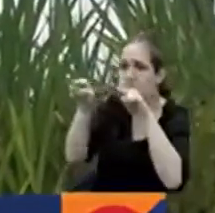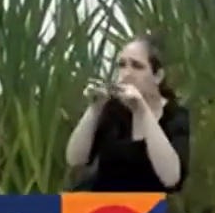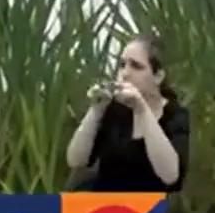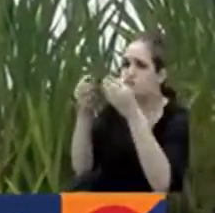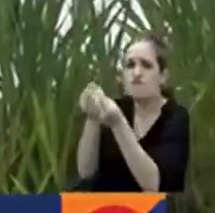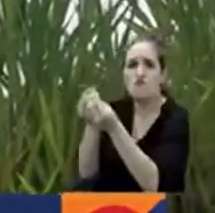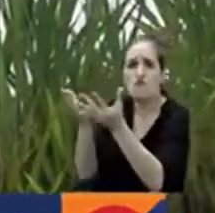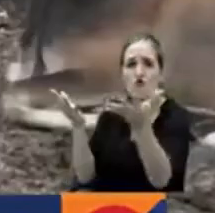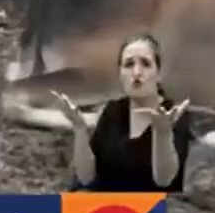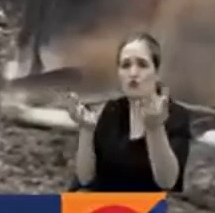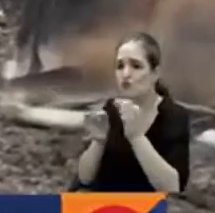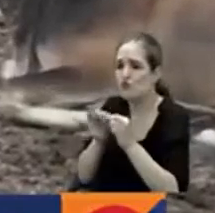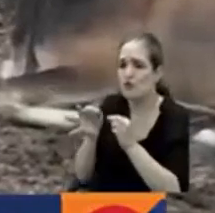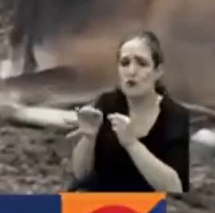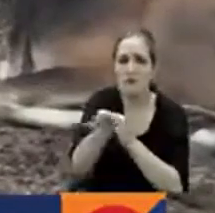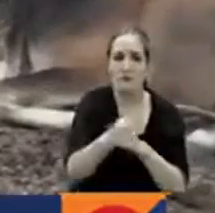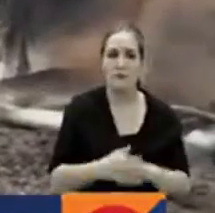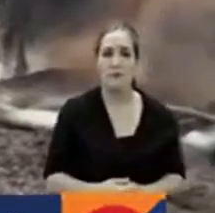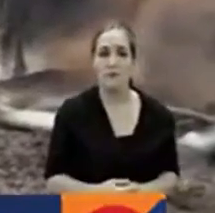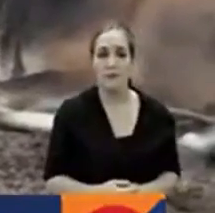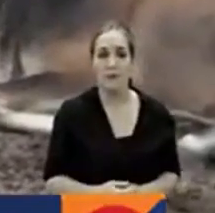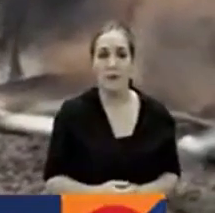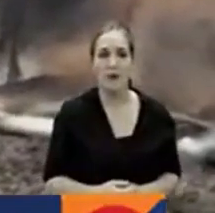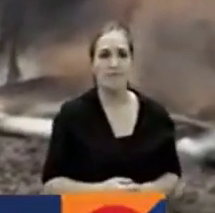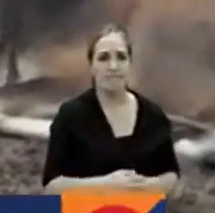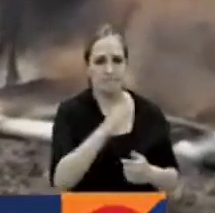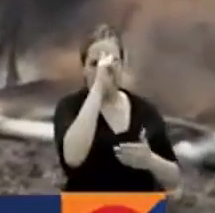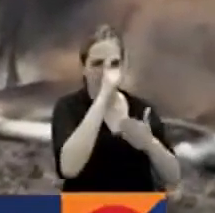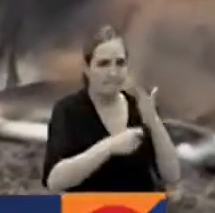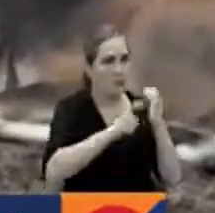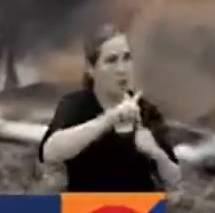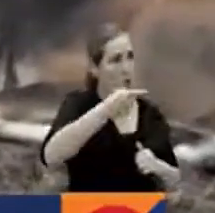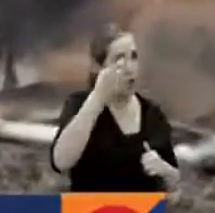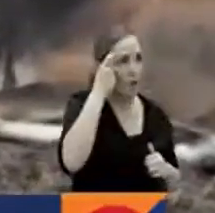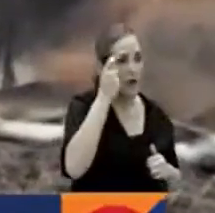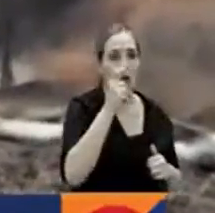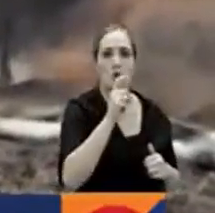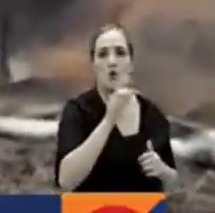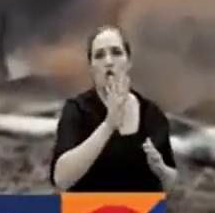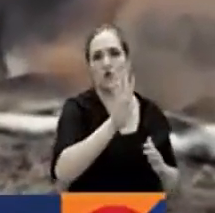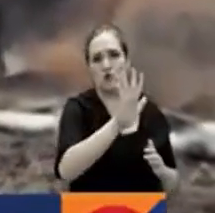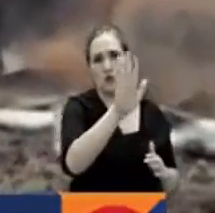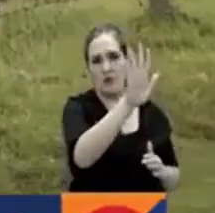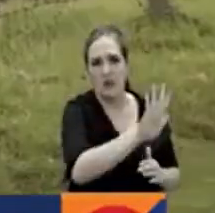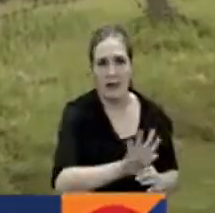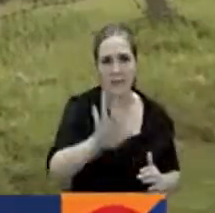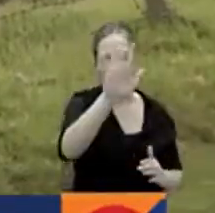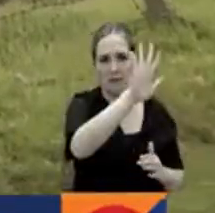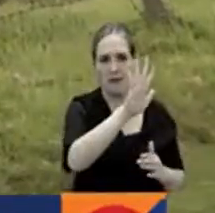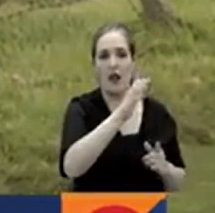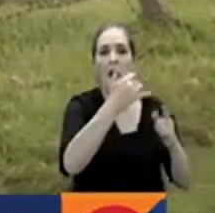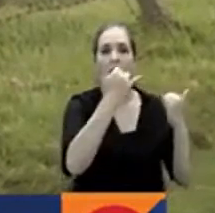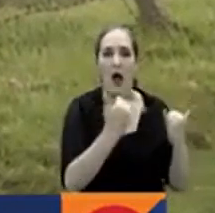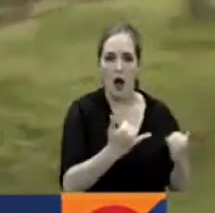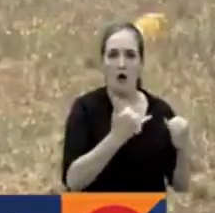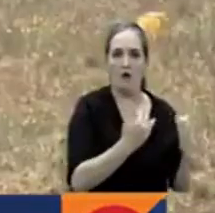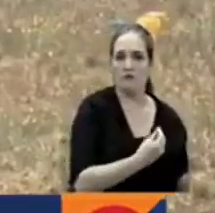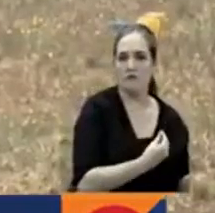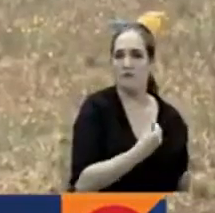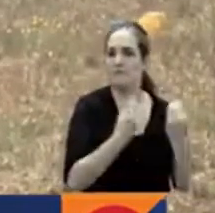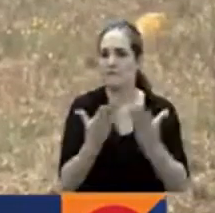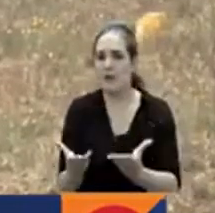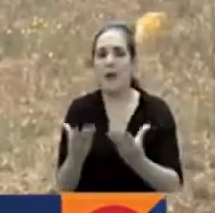municipalidad. De la mano del gobierno nacional y departamental se está garantizando ya una cantidad importante de suplementos para los